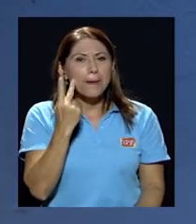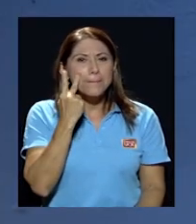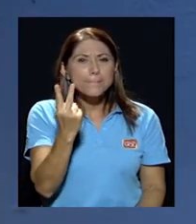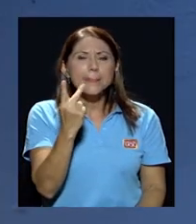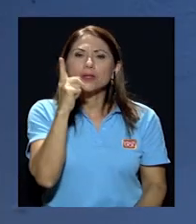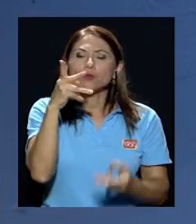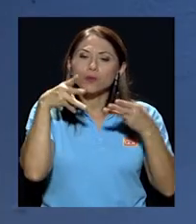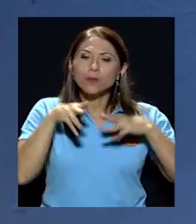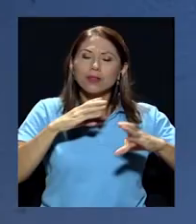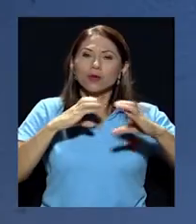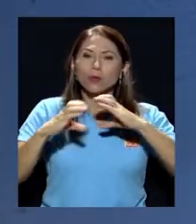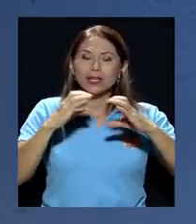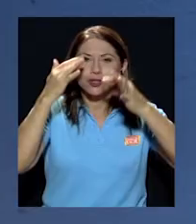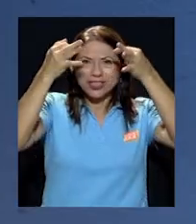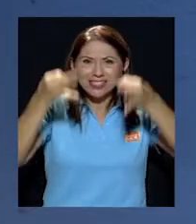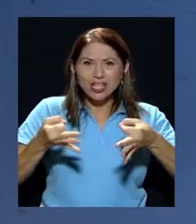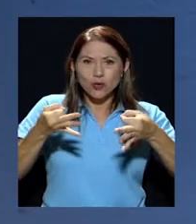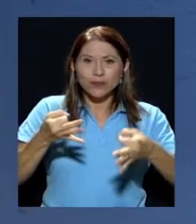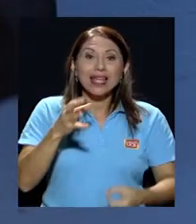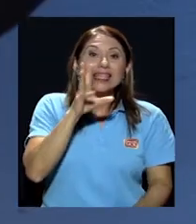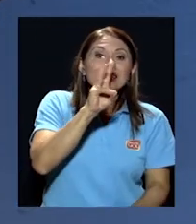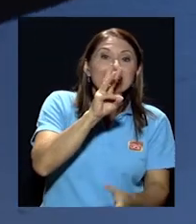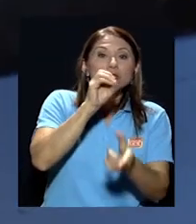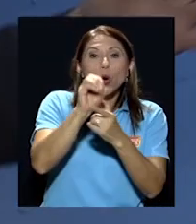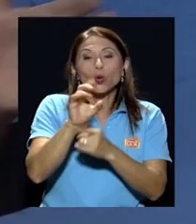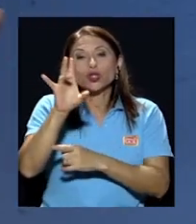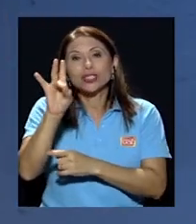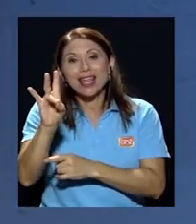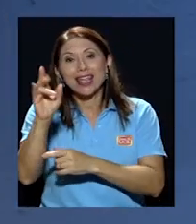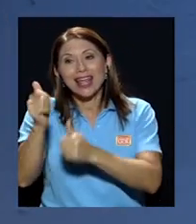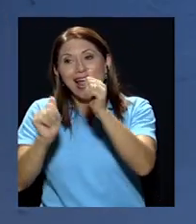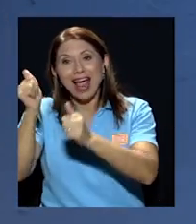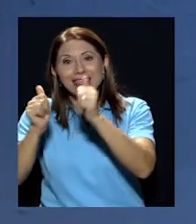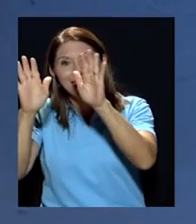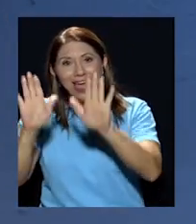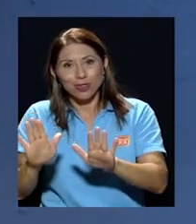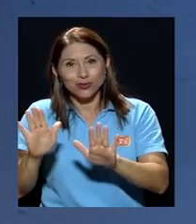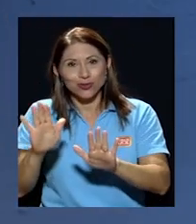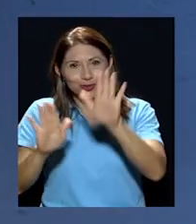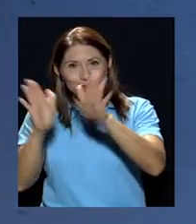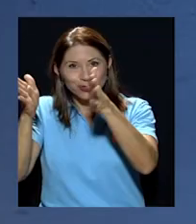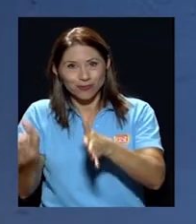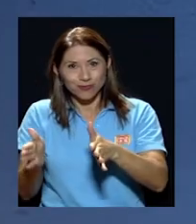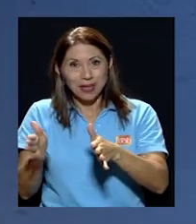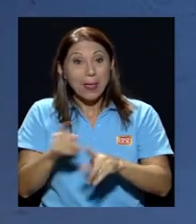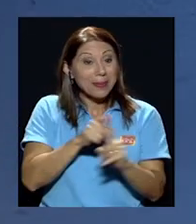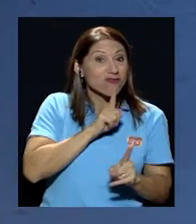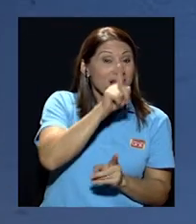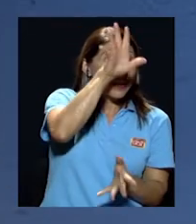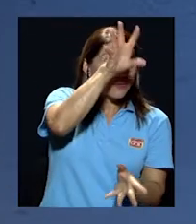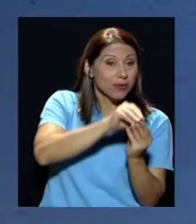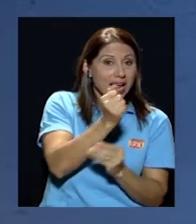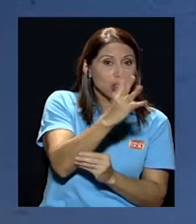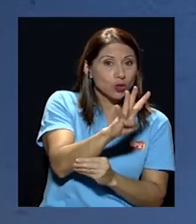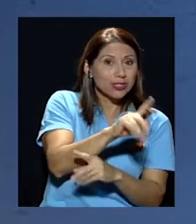comunicación decidió que 6 o 7 candidatos de 14 fueran los que eran exhibidos como posibles